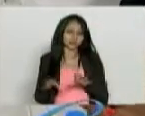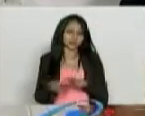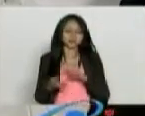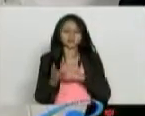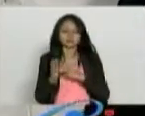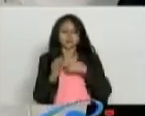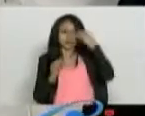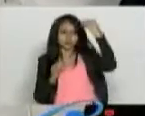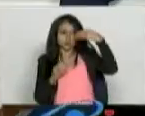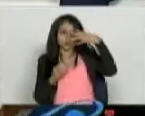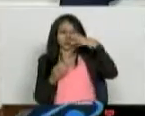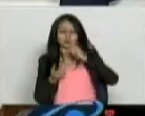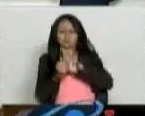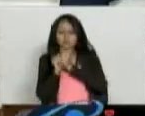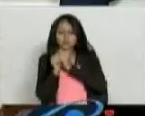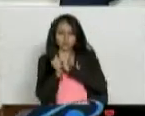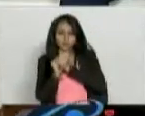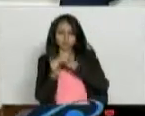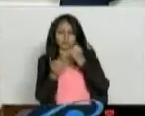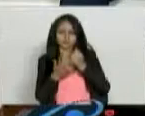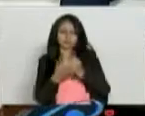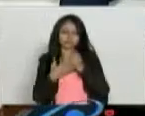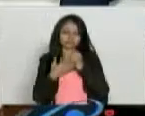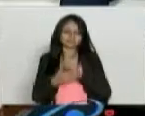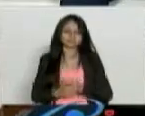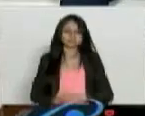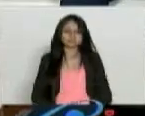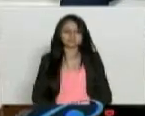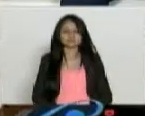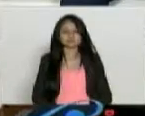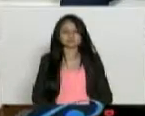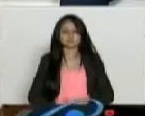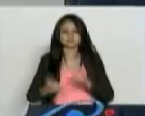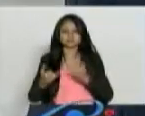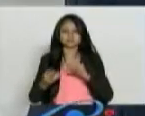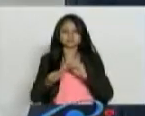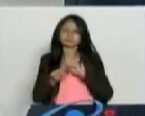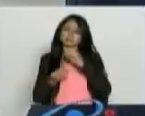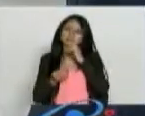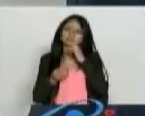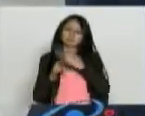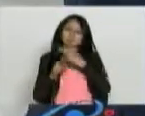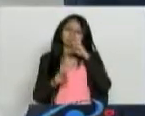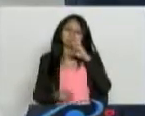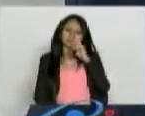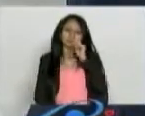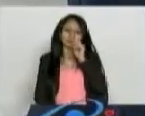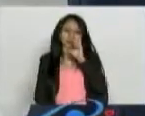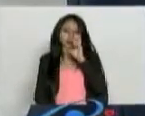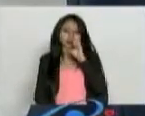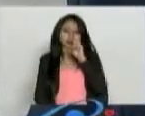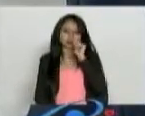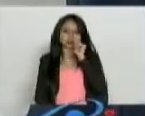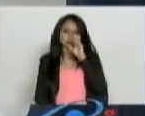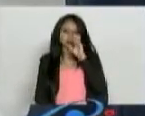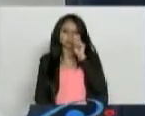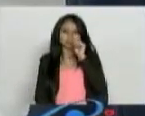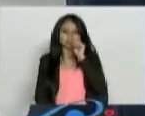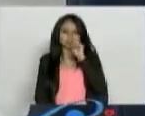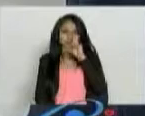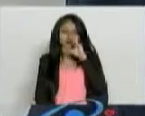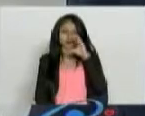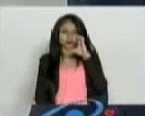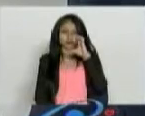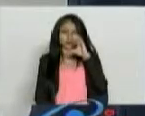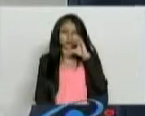deporte y recibir sólidas. Será posible que hable de la paraparecía espástica tropical, ya que la